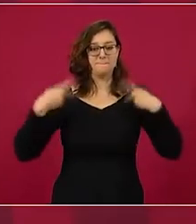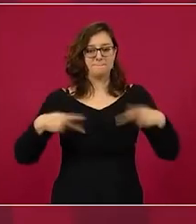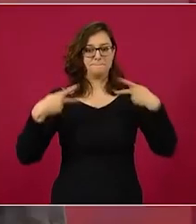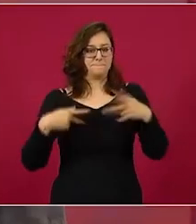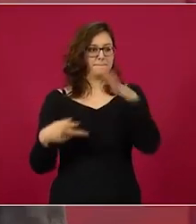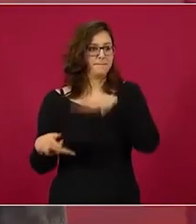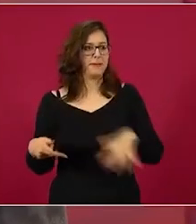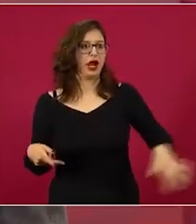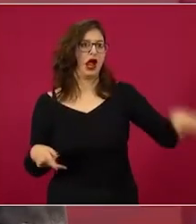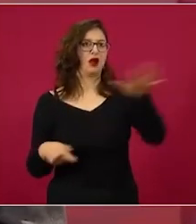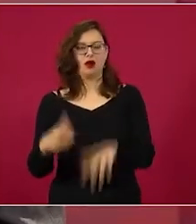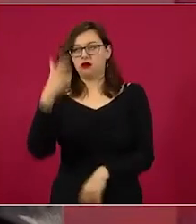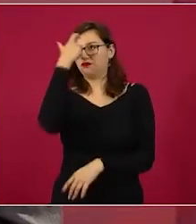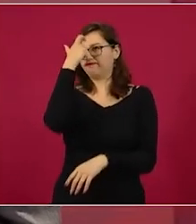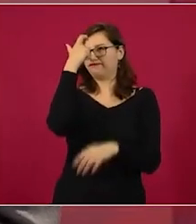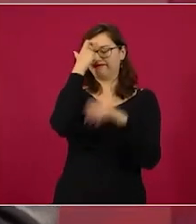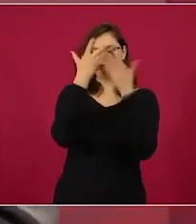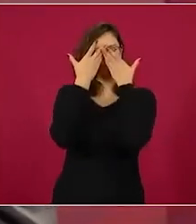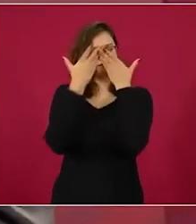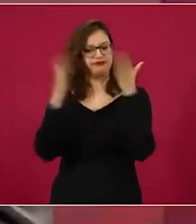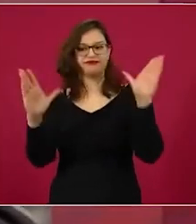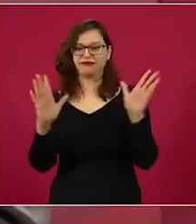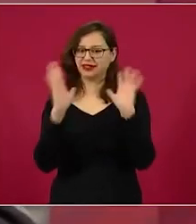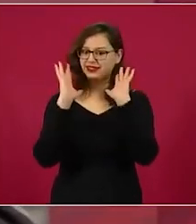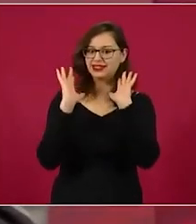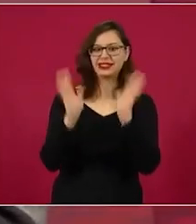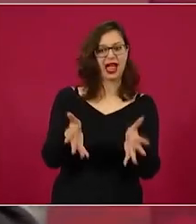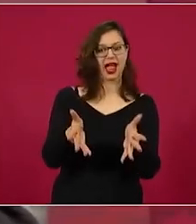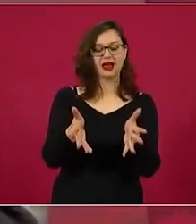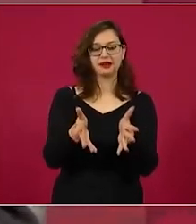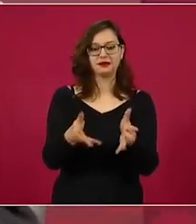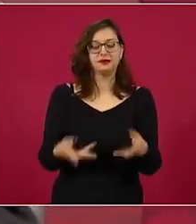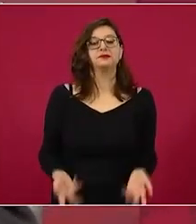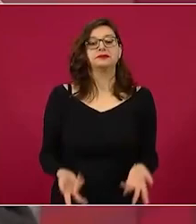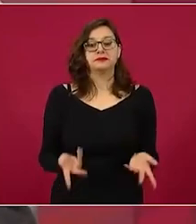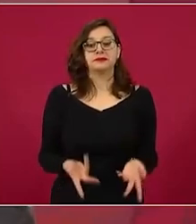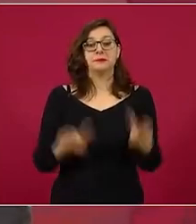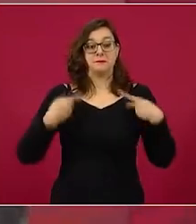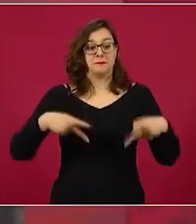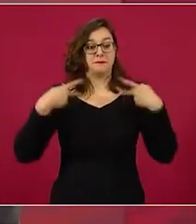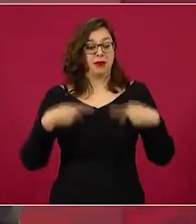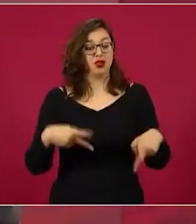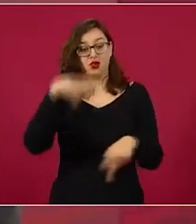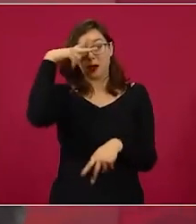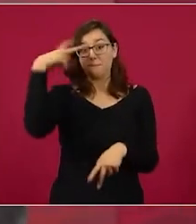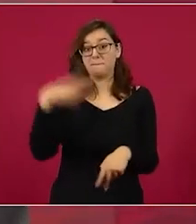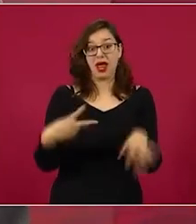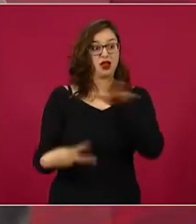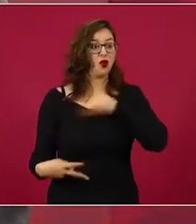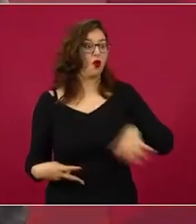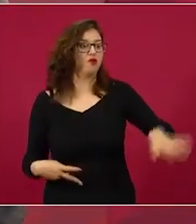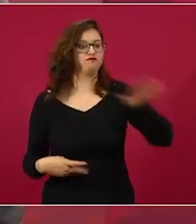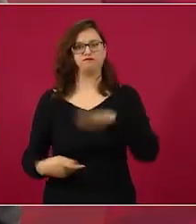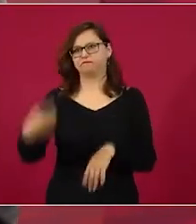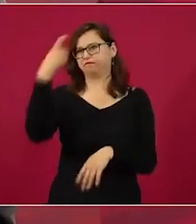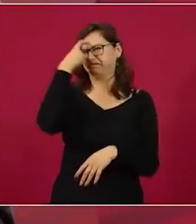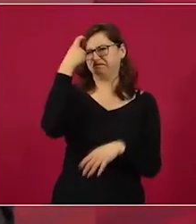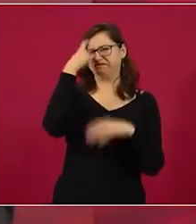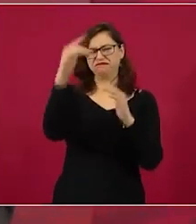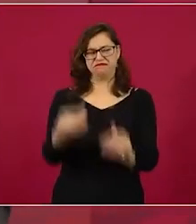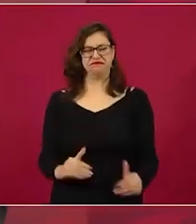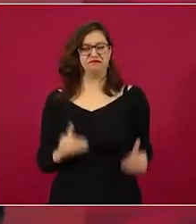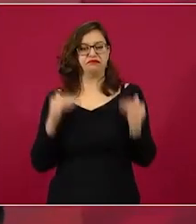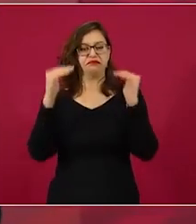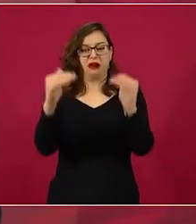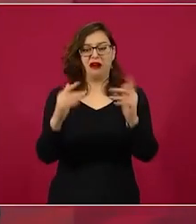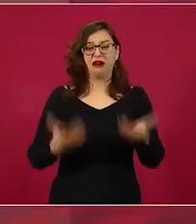ciudadano, el pueblo de México es de los pueblos más conscientes del mundo, no se